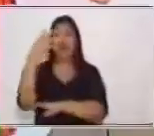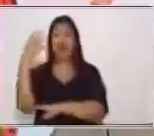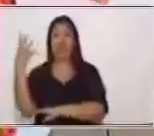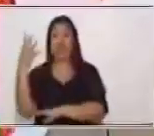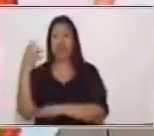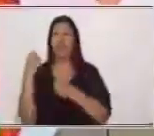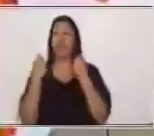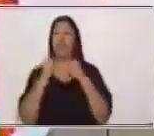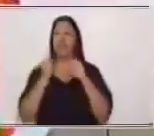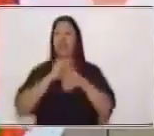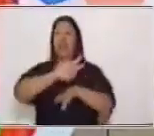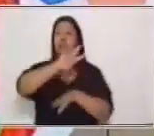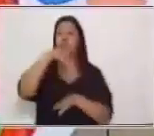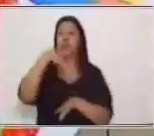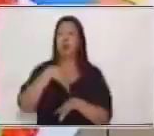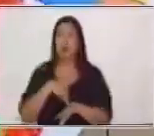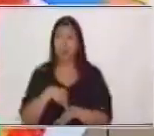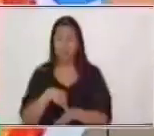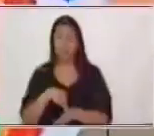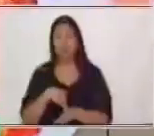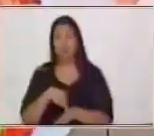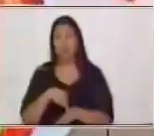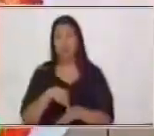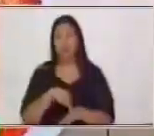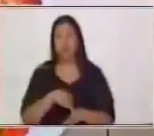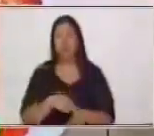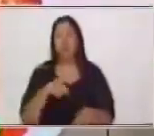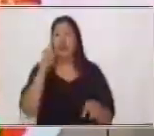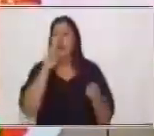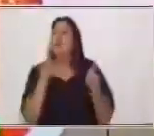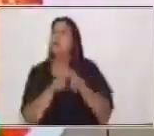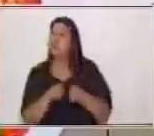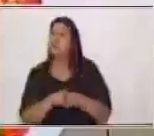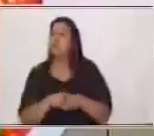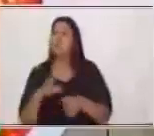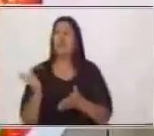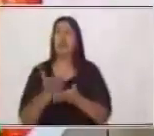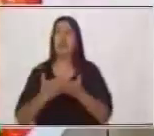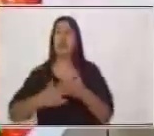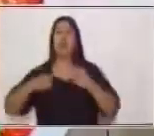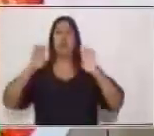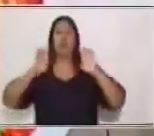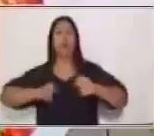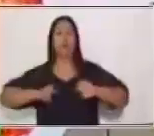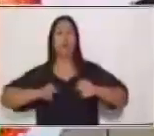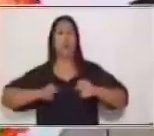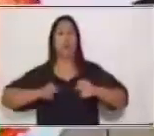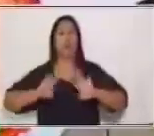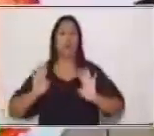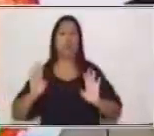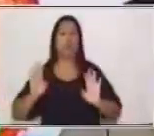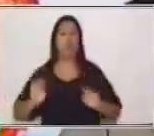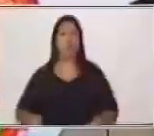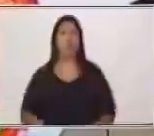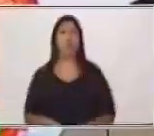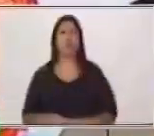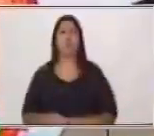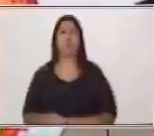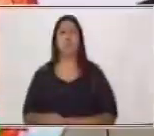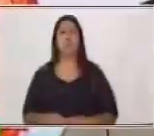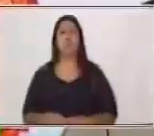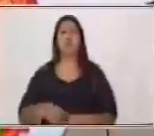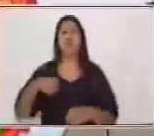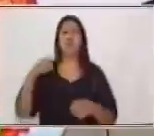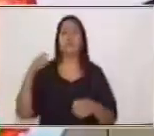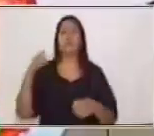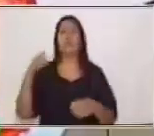natural. También, algunas personas, o la mayoría, el arco iris